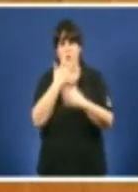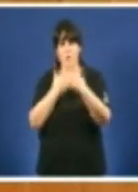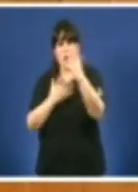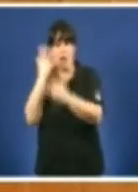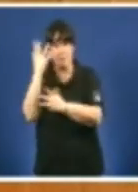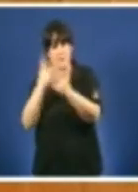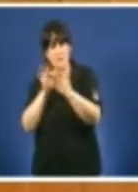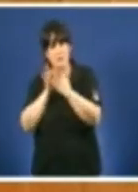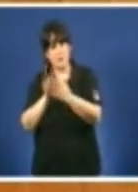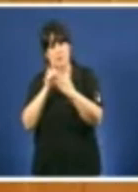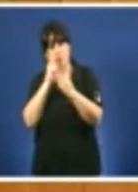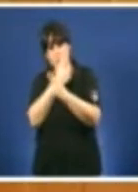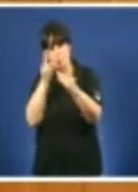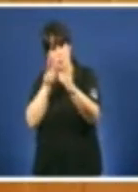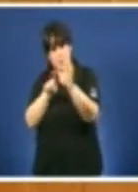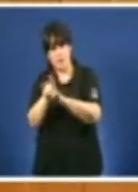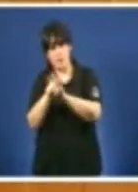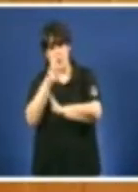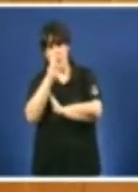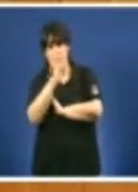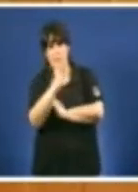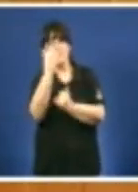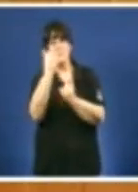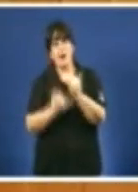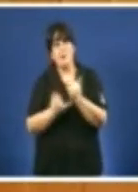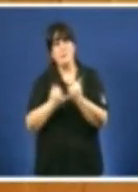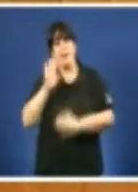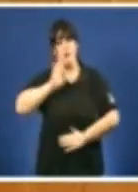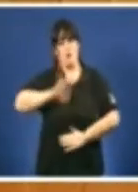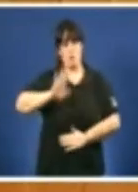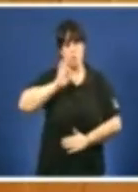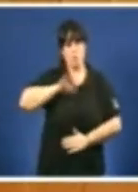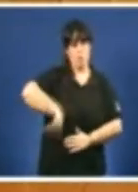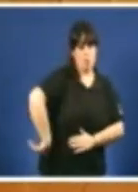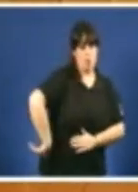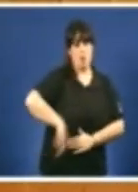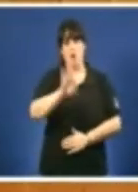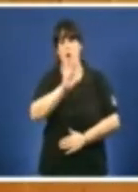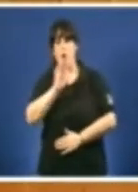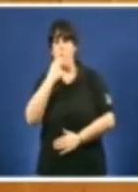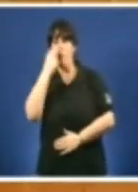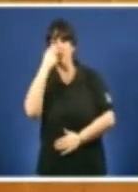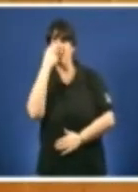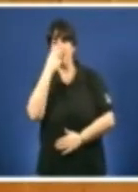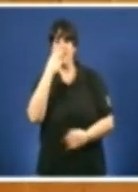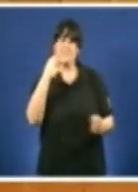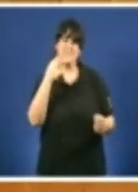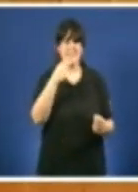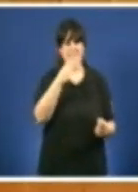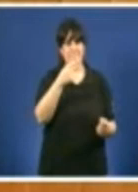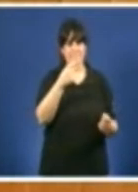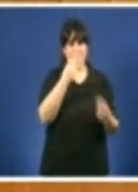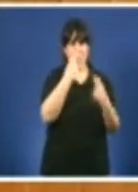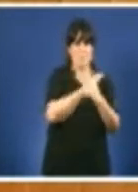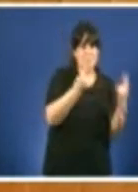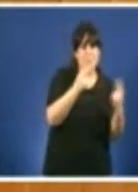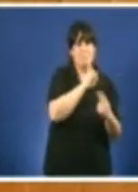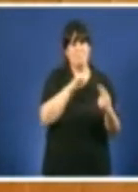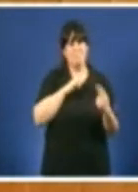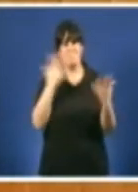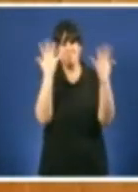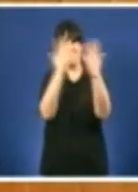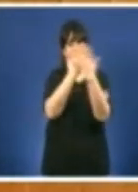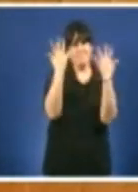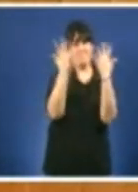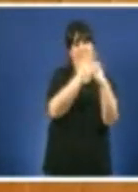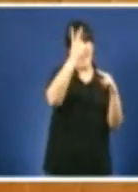dos Servizos Públicos evitaría a corrupción e a confusión de intereses públicos e privados dos representantes políticos